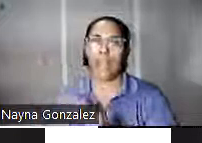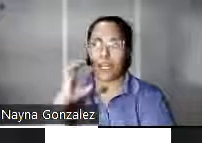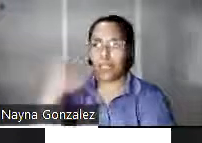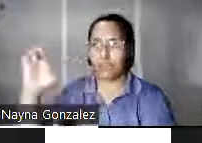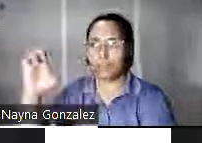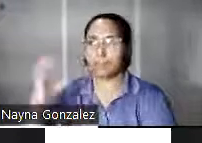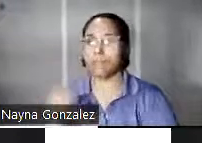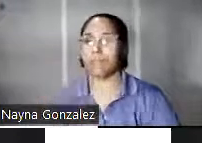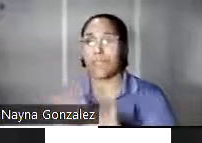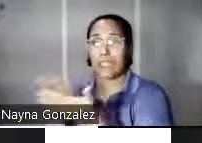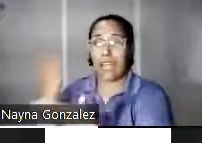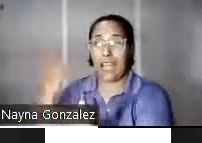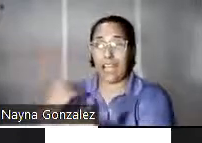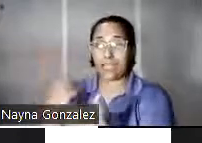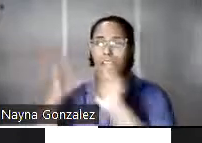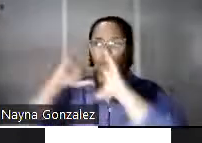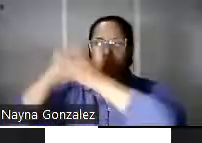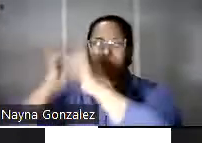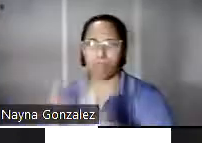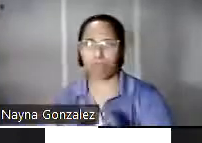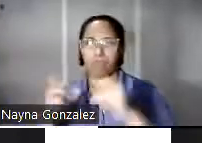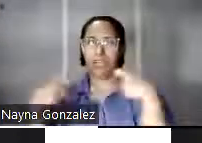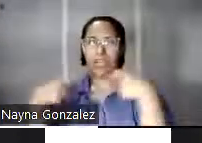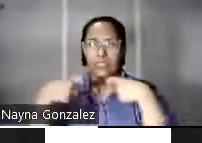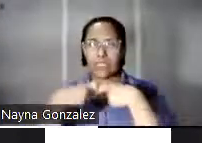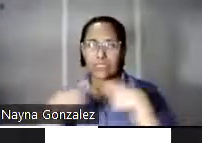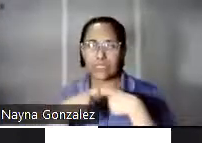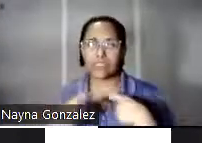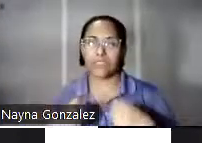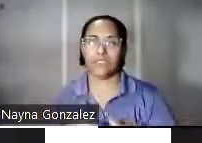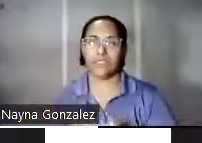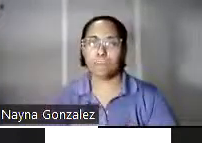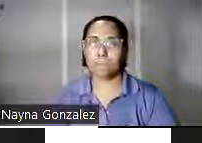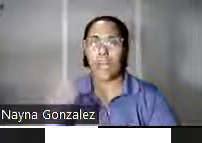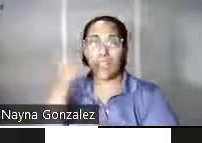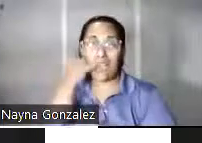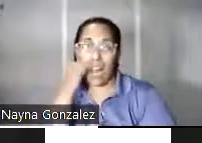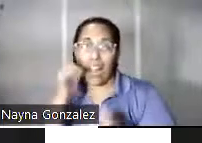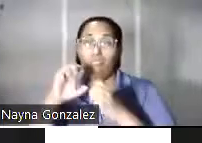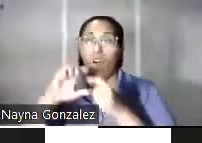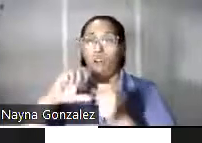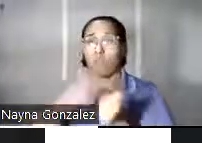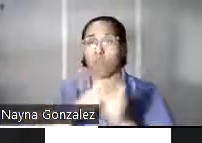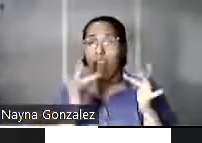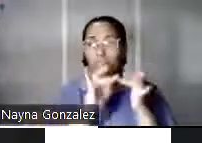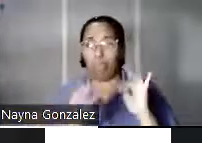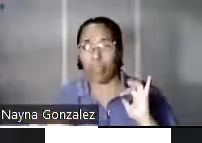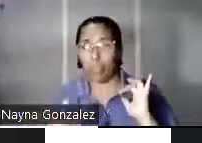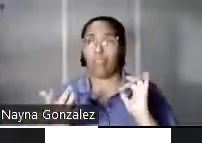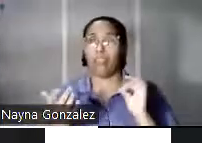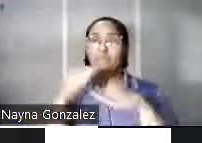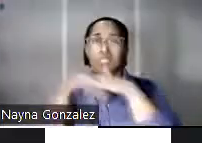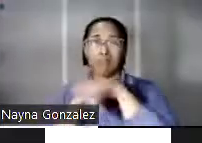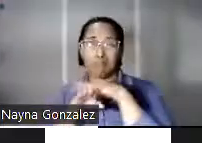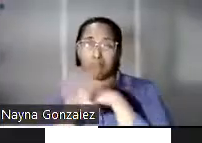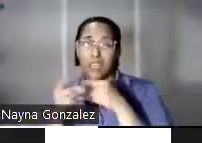Ante la destrucción del sistema eléctrico, la precariedad de la telefonía móvil, el poco acceso a